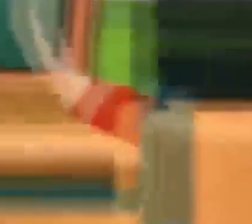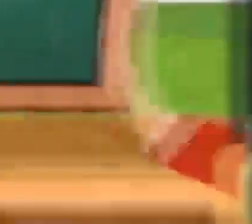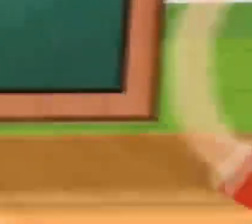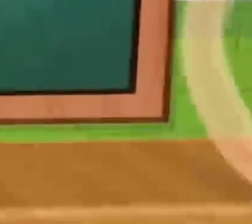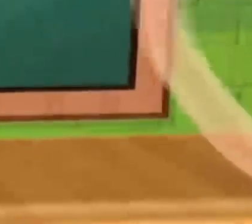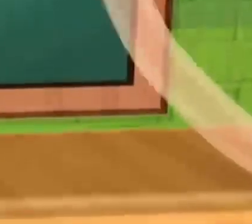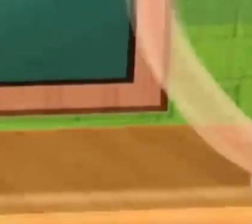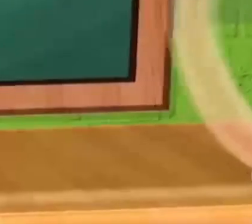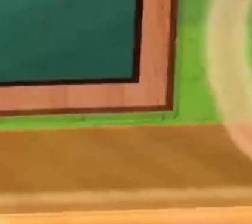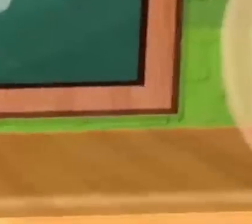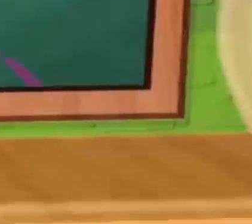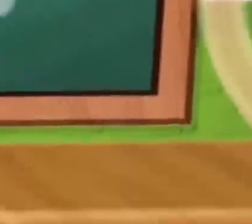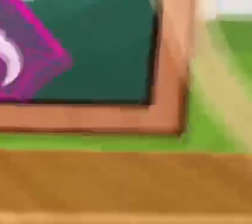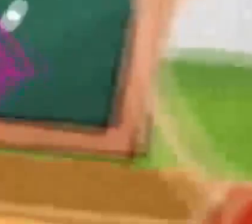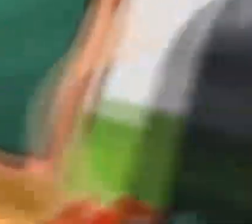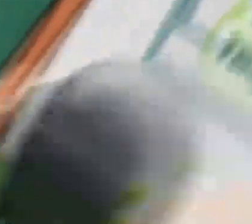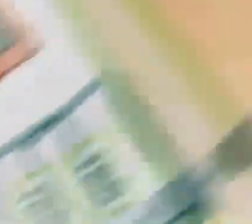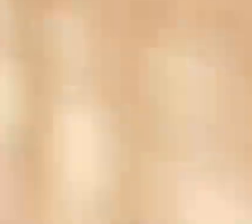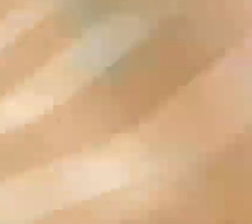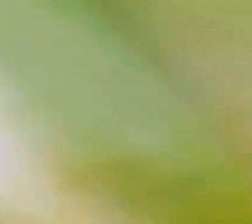¡Mi clase, mi parche!